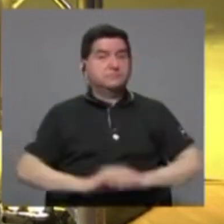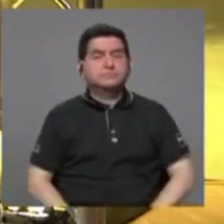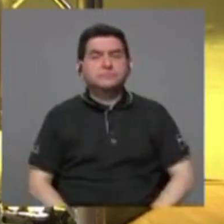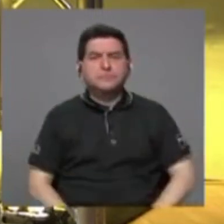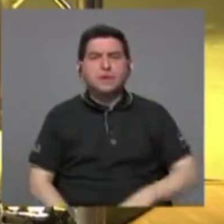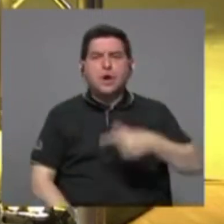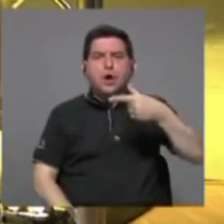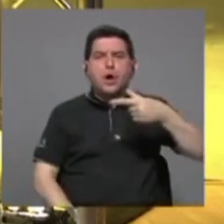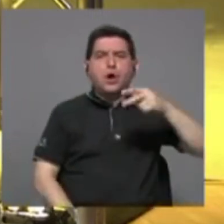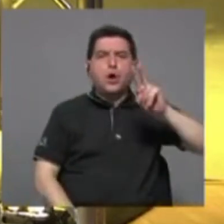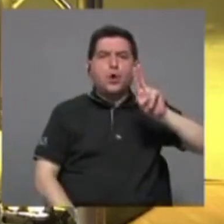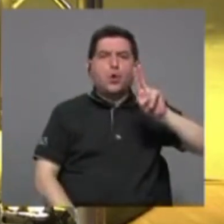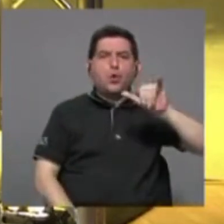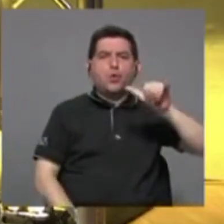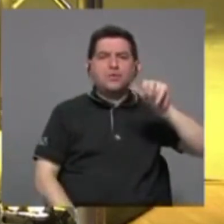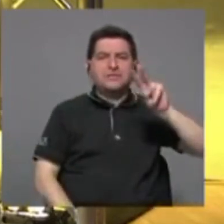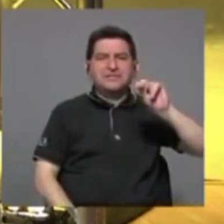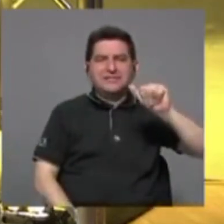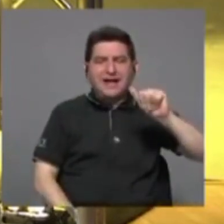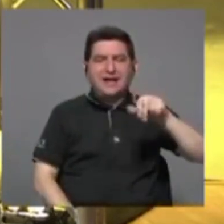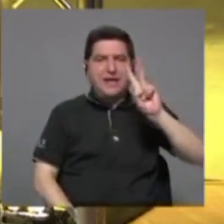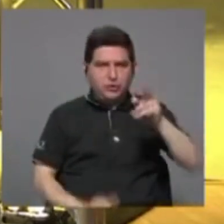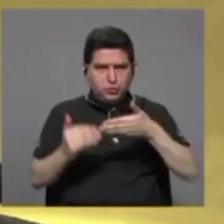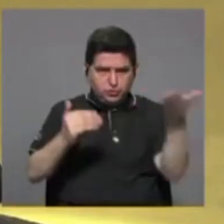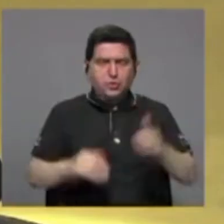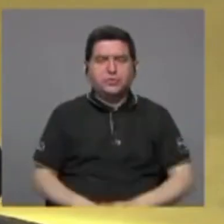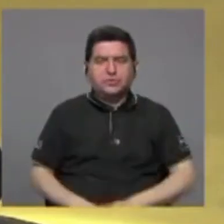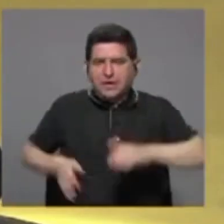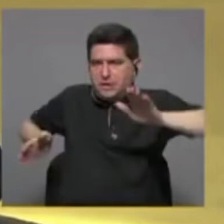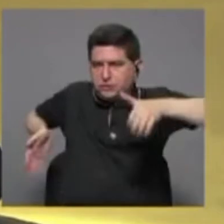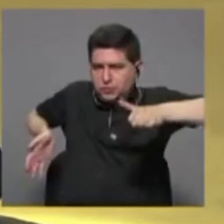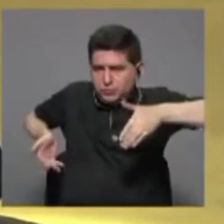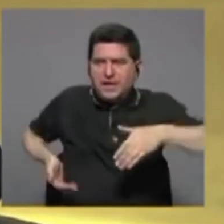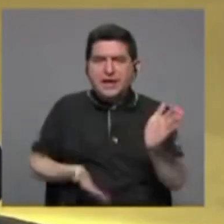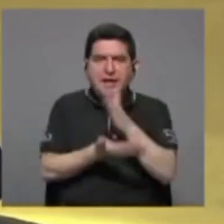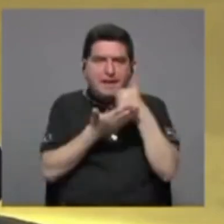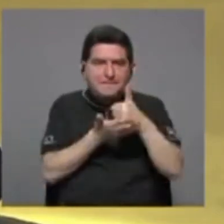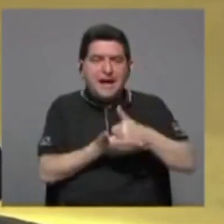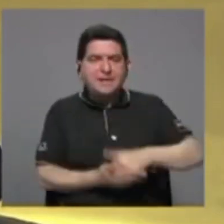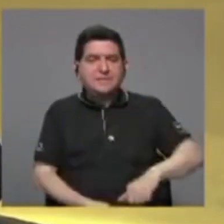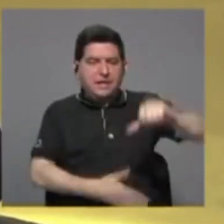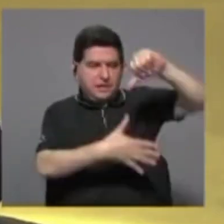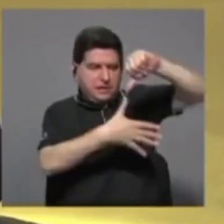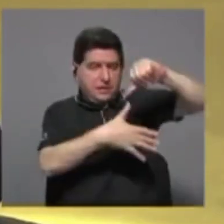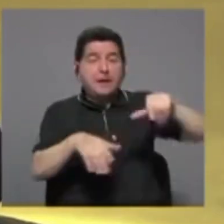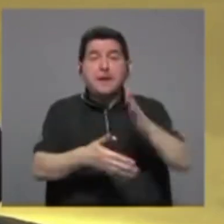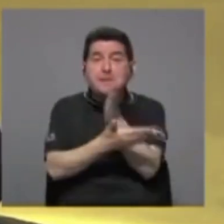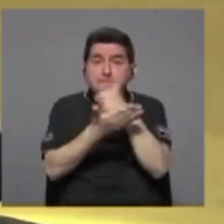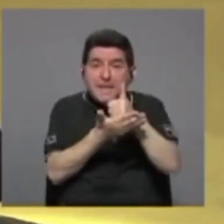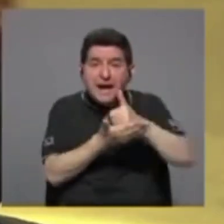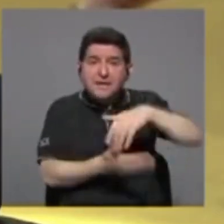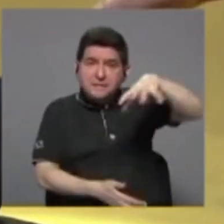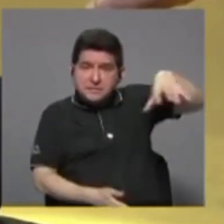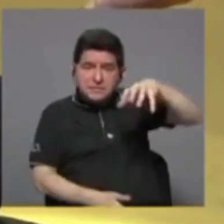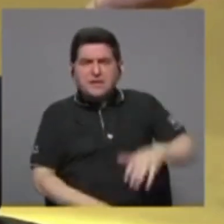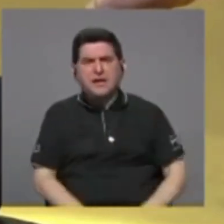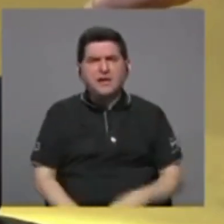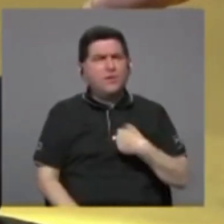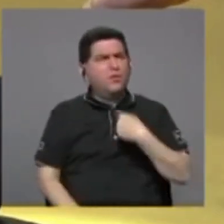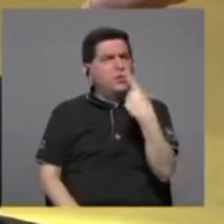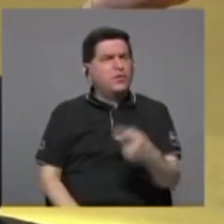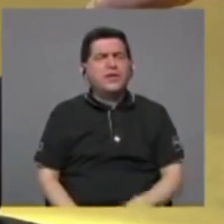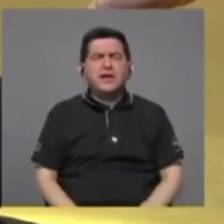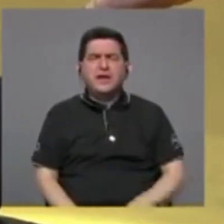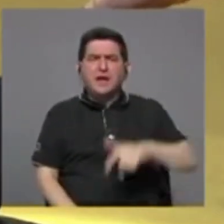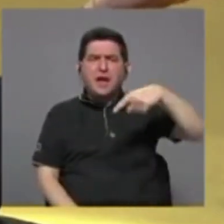Guyana es dos cosas. Es parte de Sudamérica, pero es parte del Caribe. Uno podría decir, bueno, pero la región Puerto Viejo